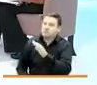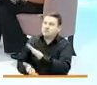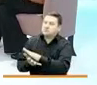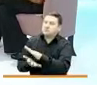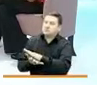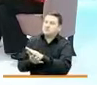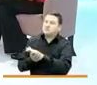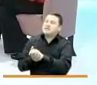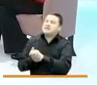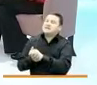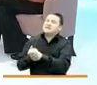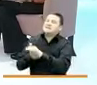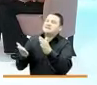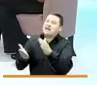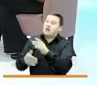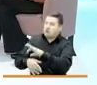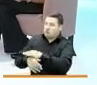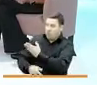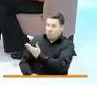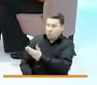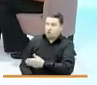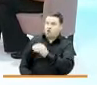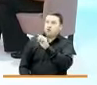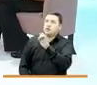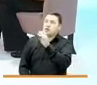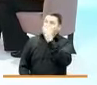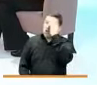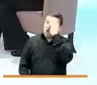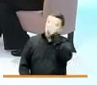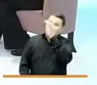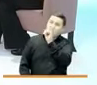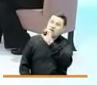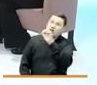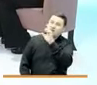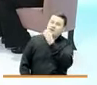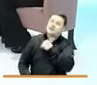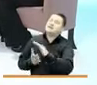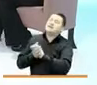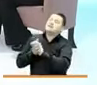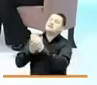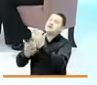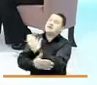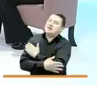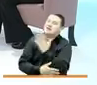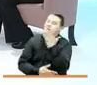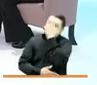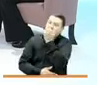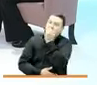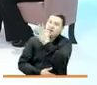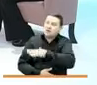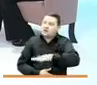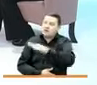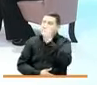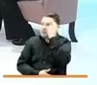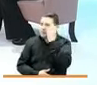saludemos. Aquí está la doctora Susana. Hola, Yulisa. Un saludo muy cariñoso para ti en esa hermosa tierra chocuana.